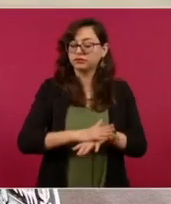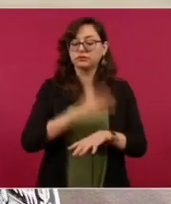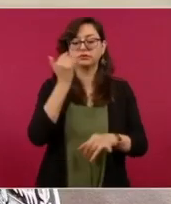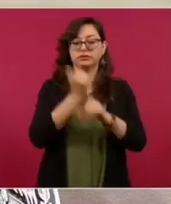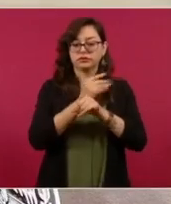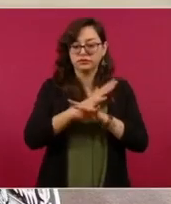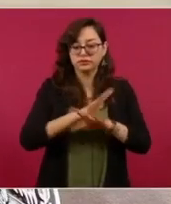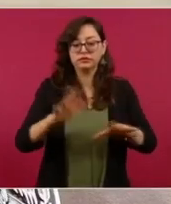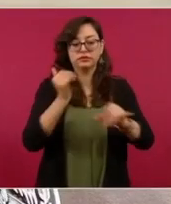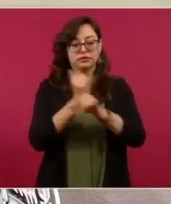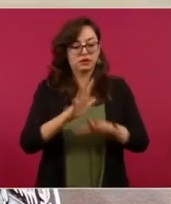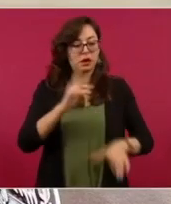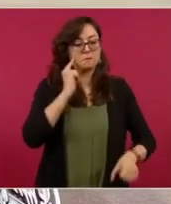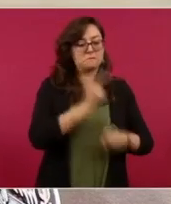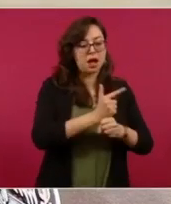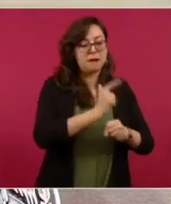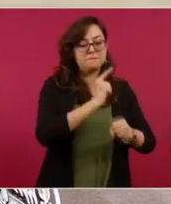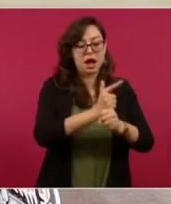información